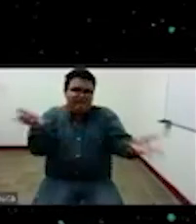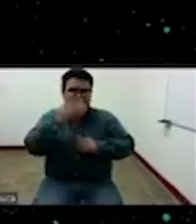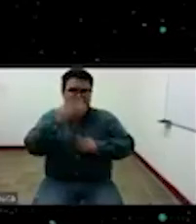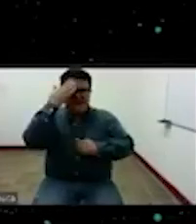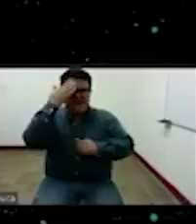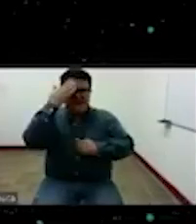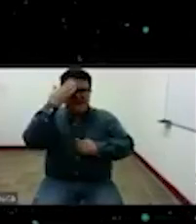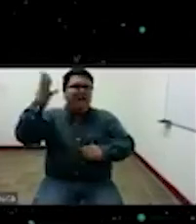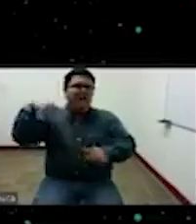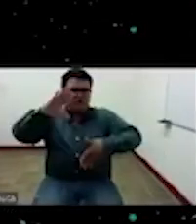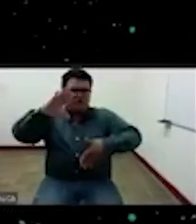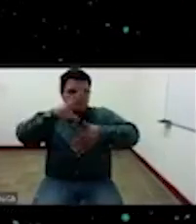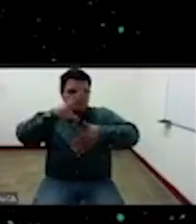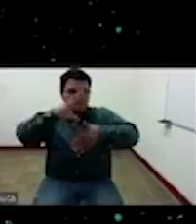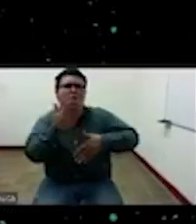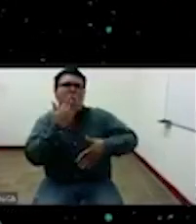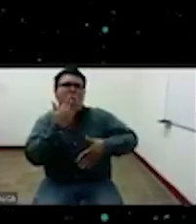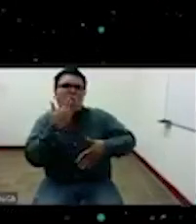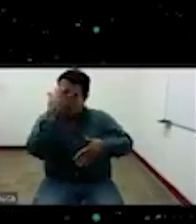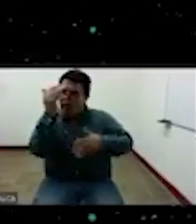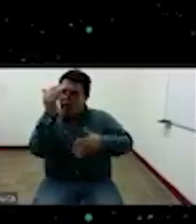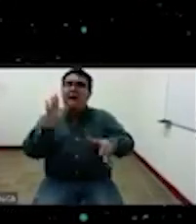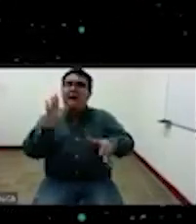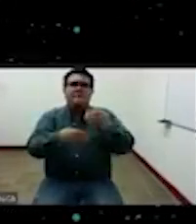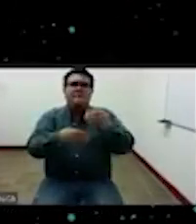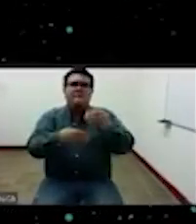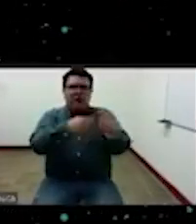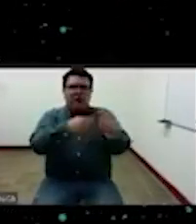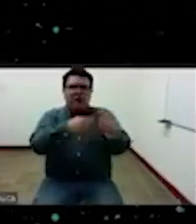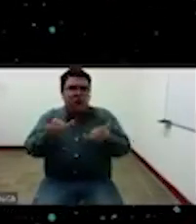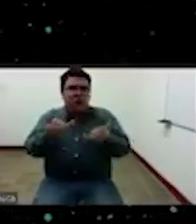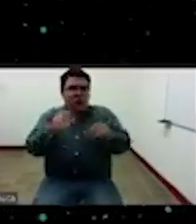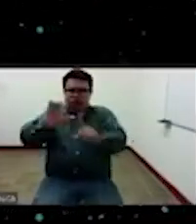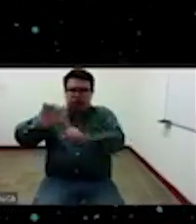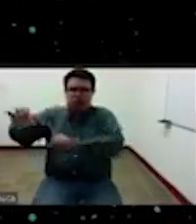pero también se le puede mirar desde otras culturas ¿no?